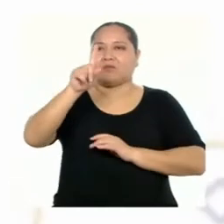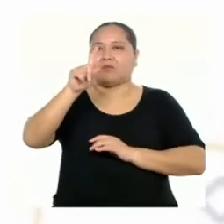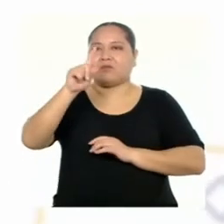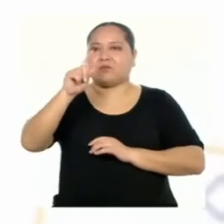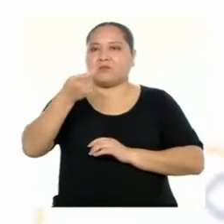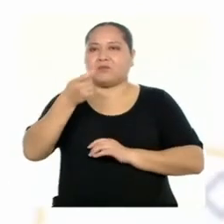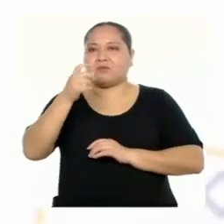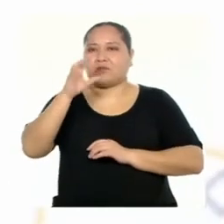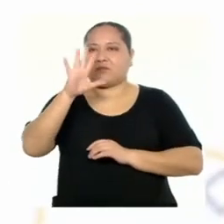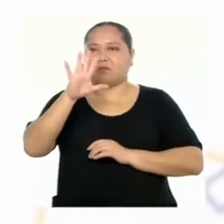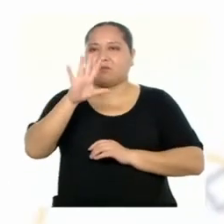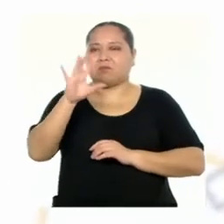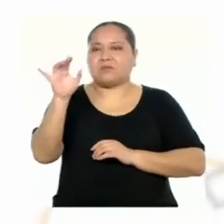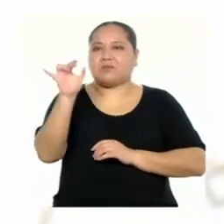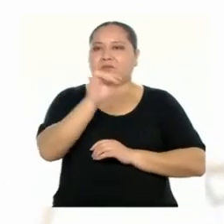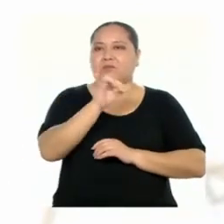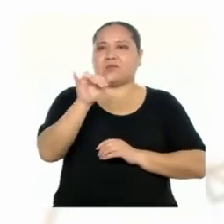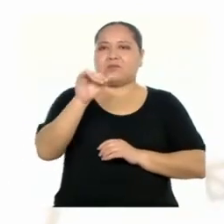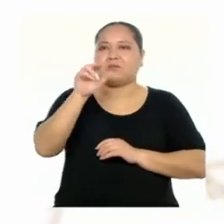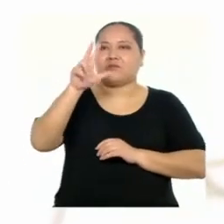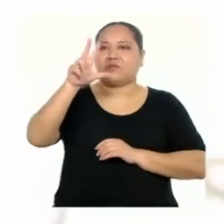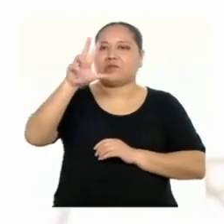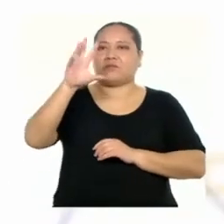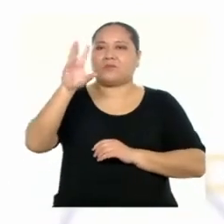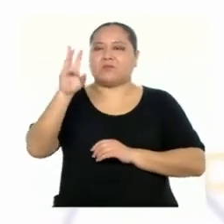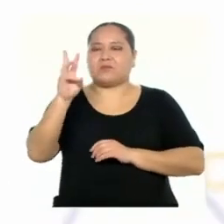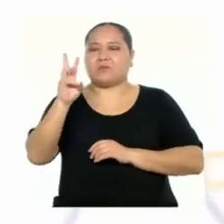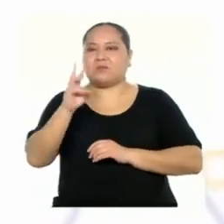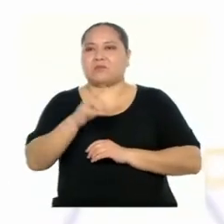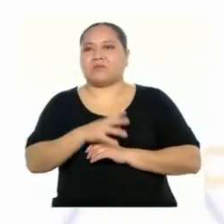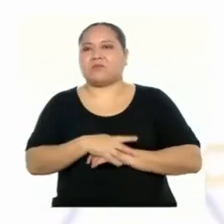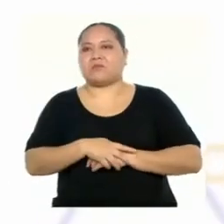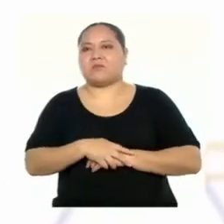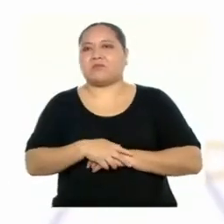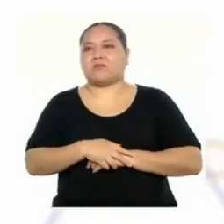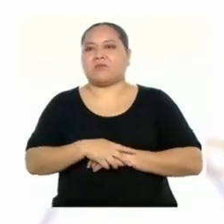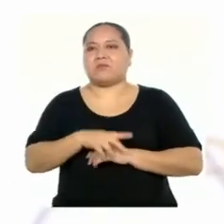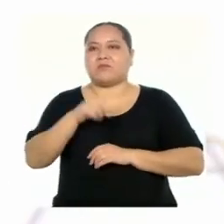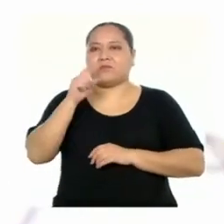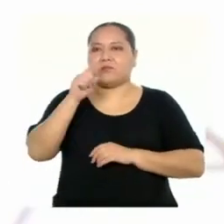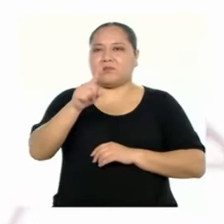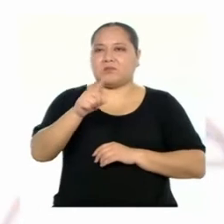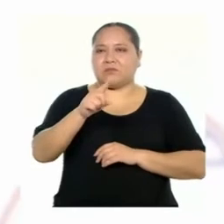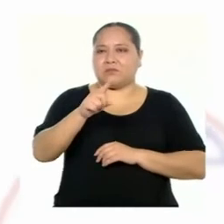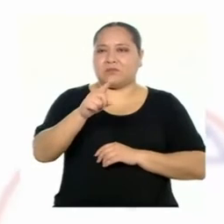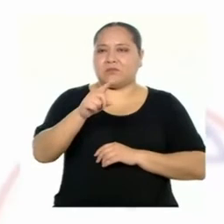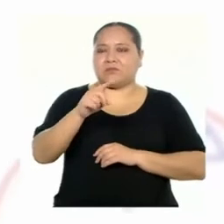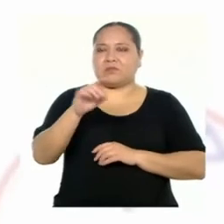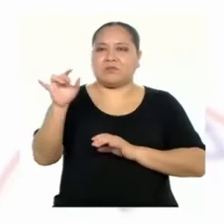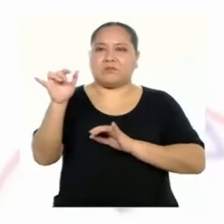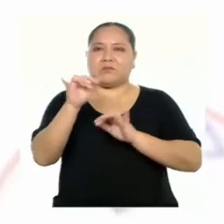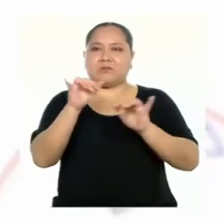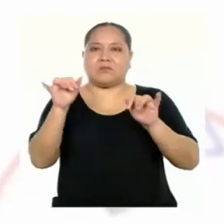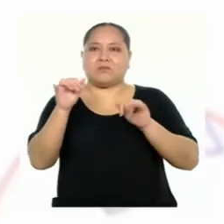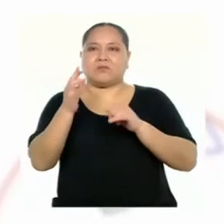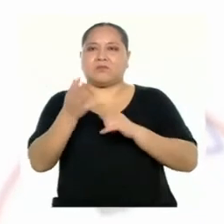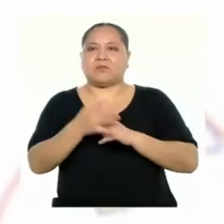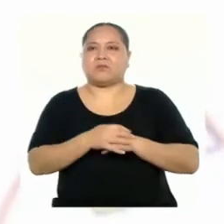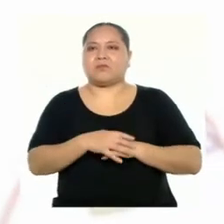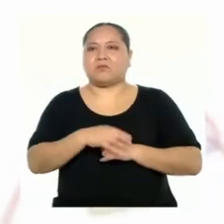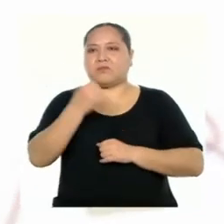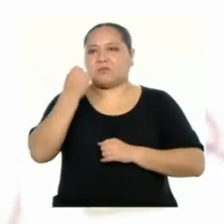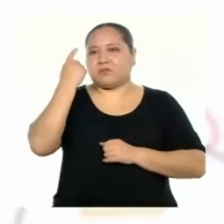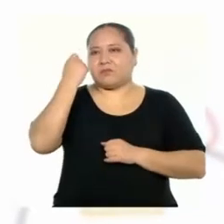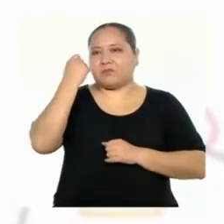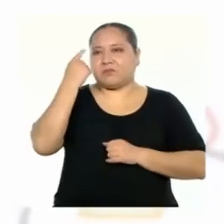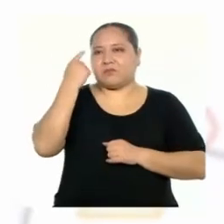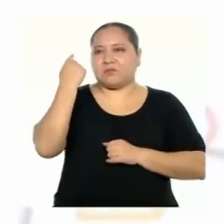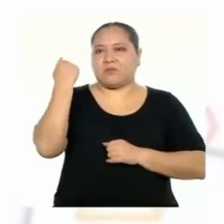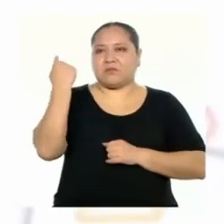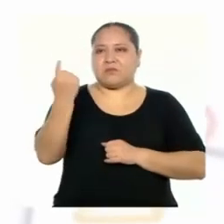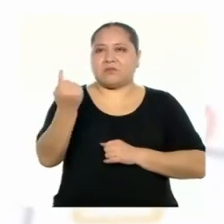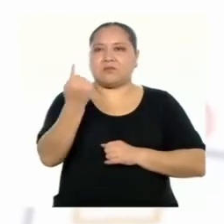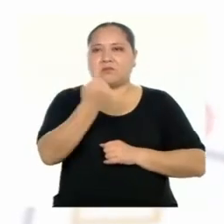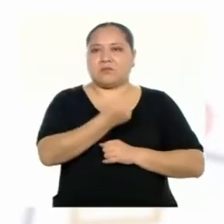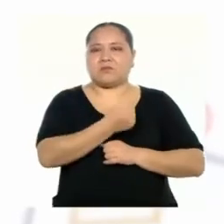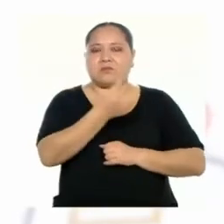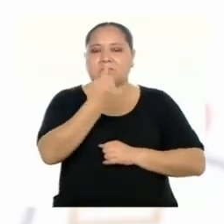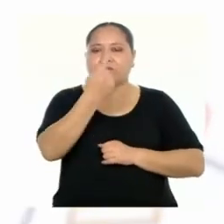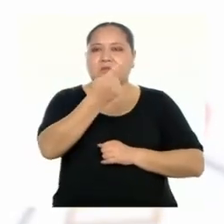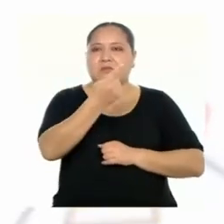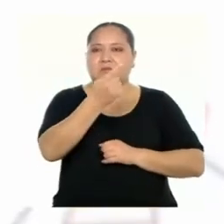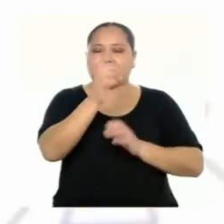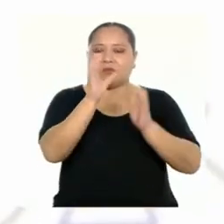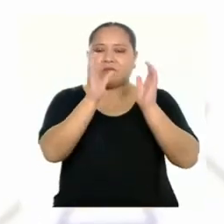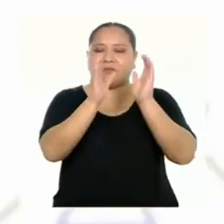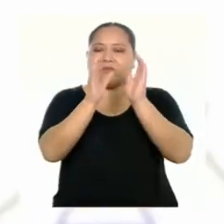,5 es igual a 36. A partir de esta equivalencia, deducimos que cada barra